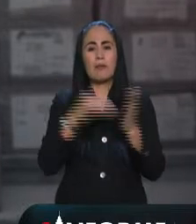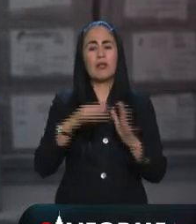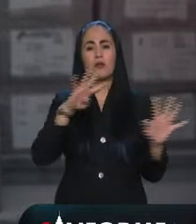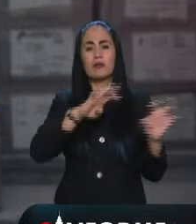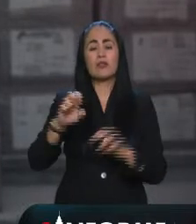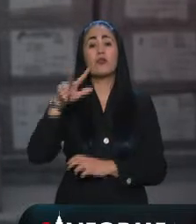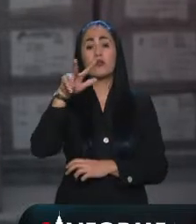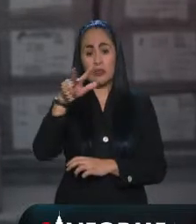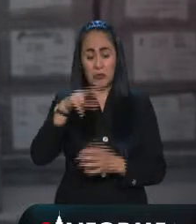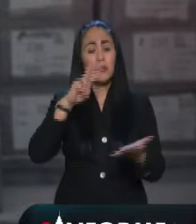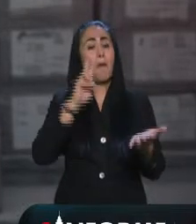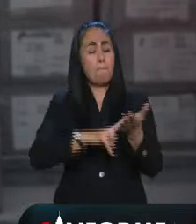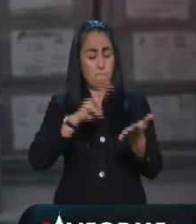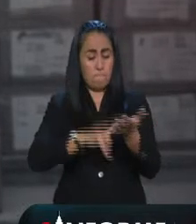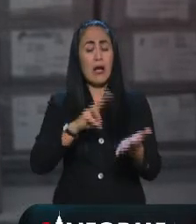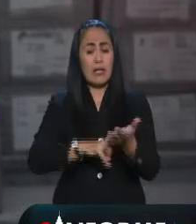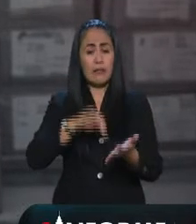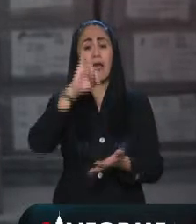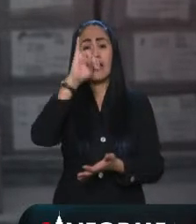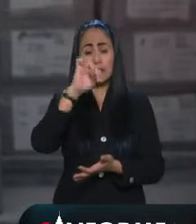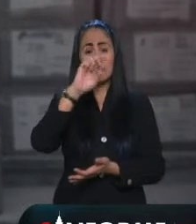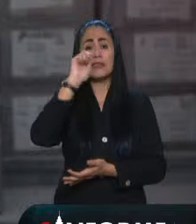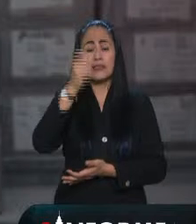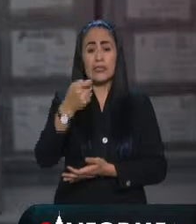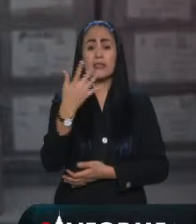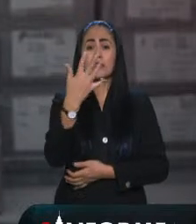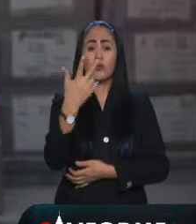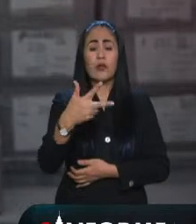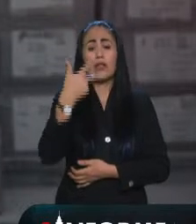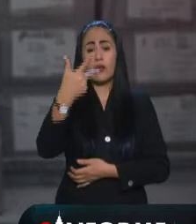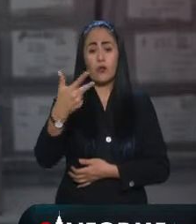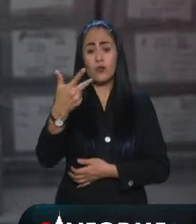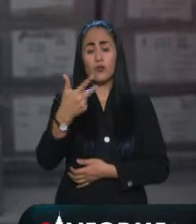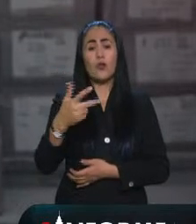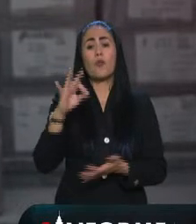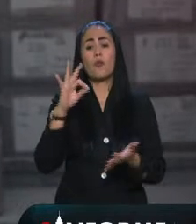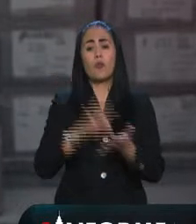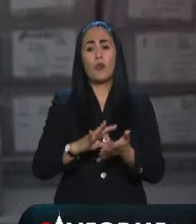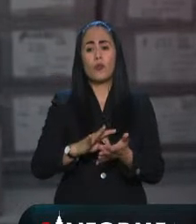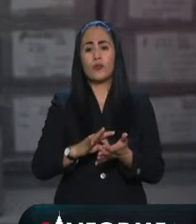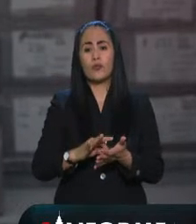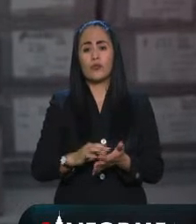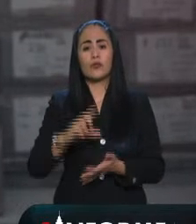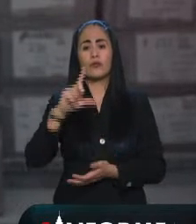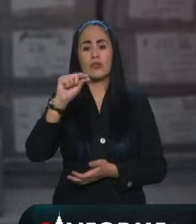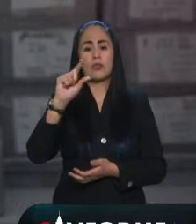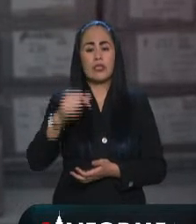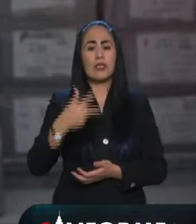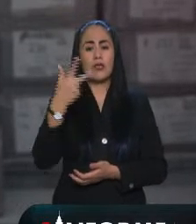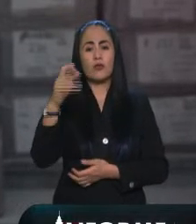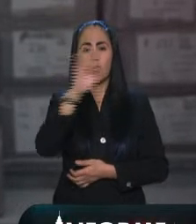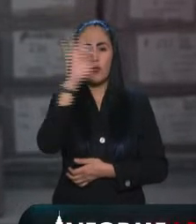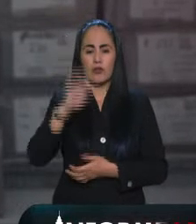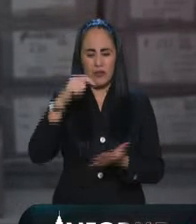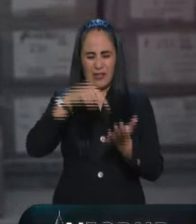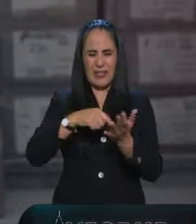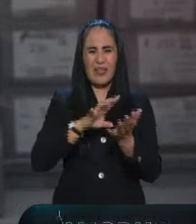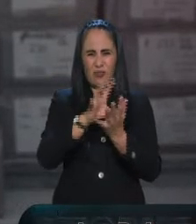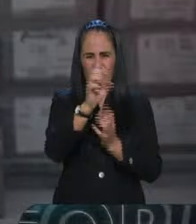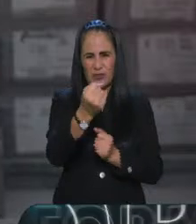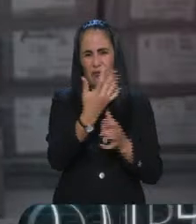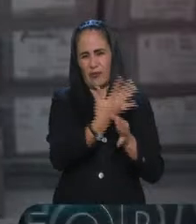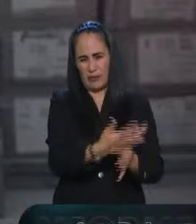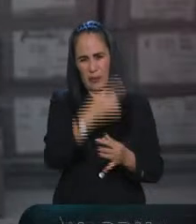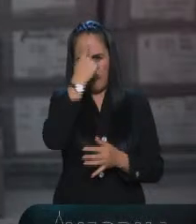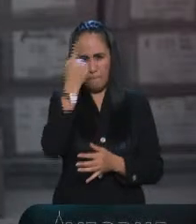validadas es decir se ha cumplido con un 58.77% del objetivo establecido en la Constitución para